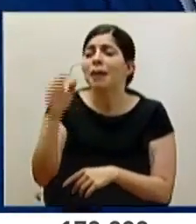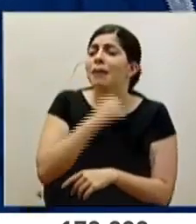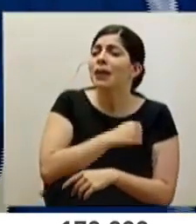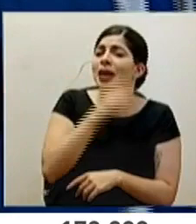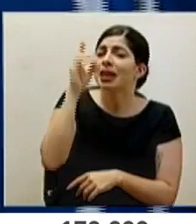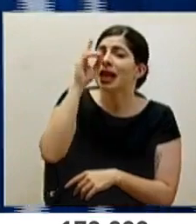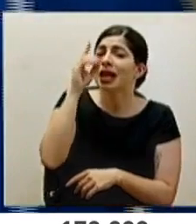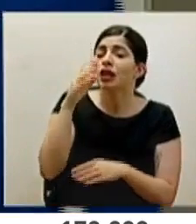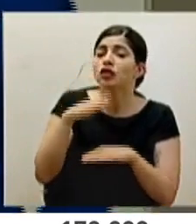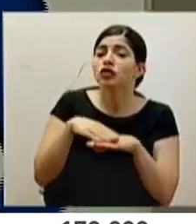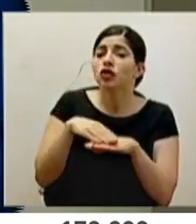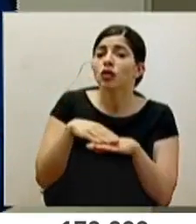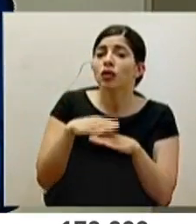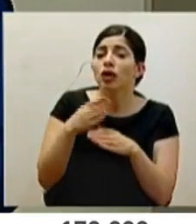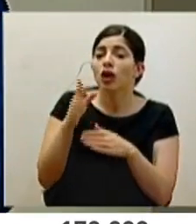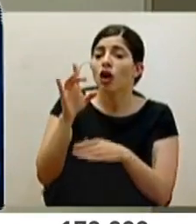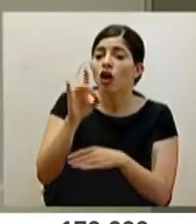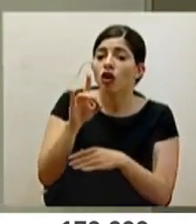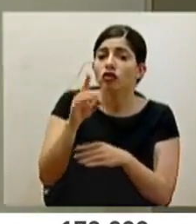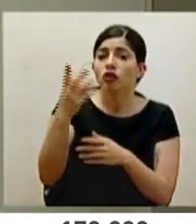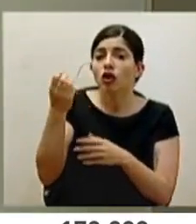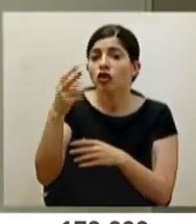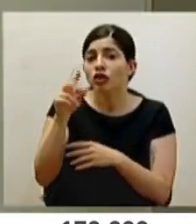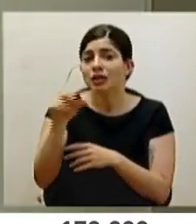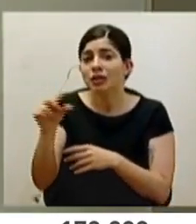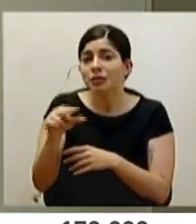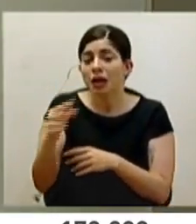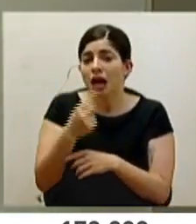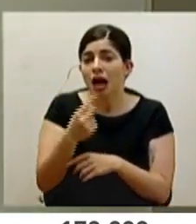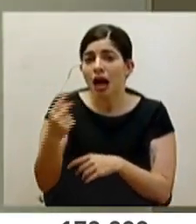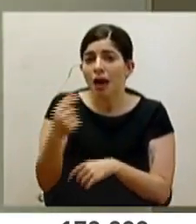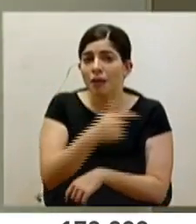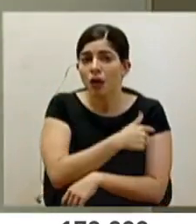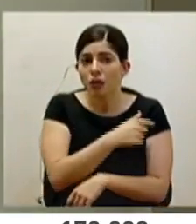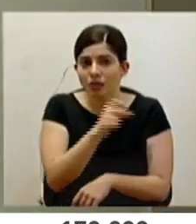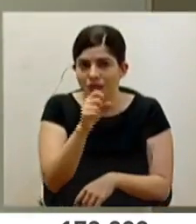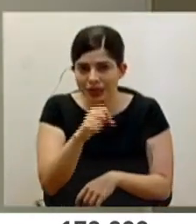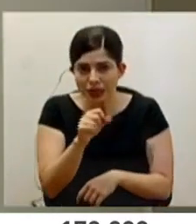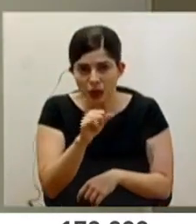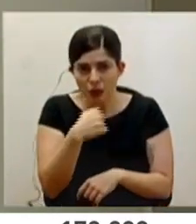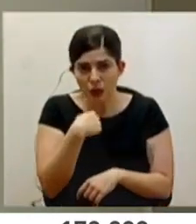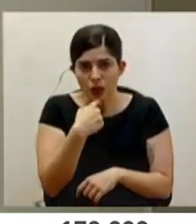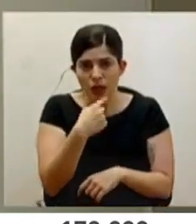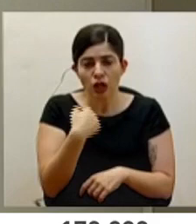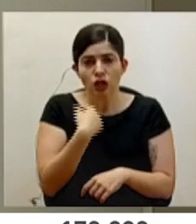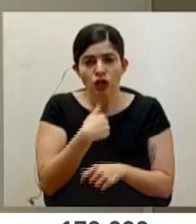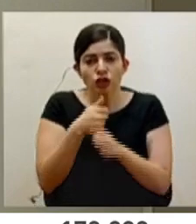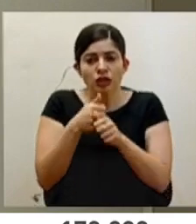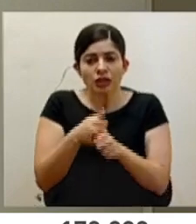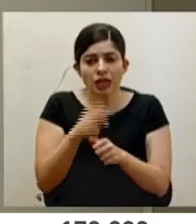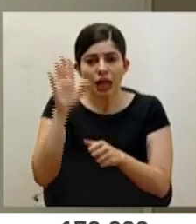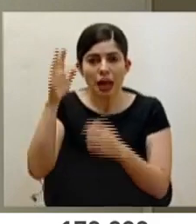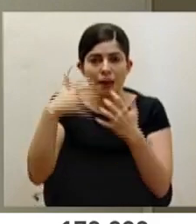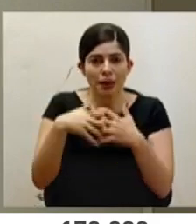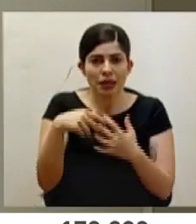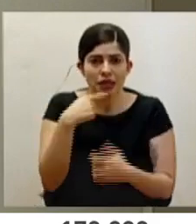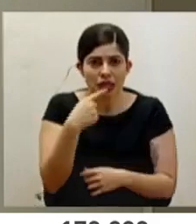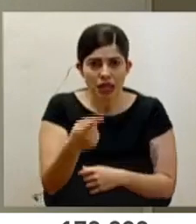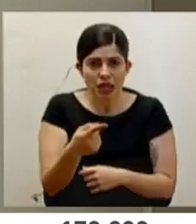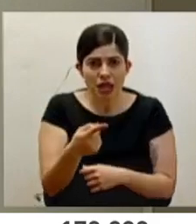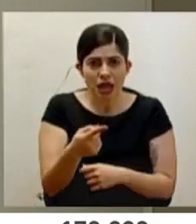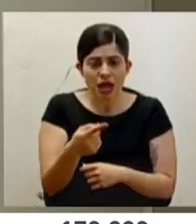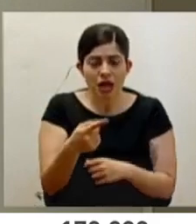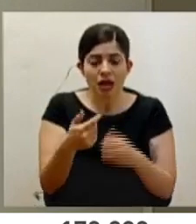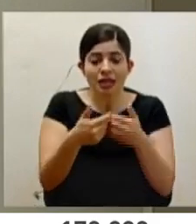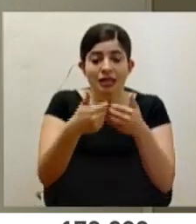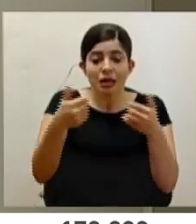Daniel, ¿y la del intervalo de las de 8 a 12 semanas entre cada dosis? Sí, como le indico, seguiremos lo que establezca la misma compañía. El